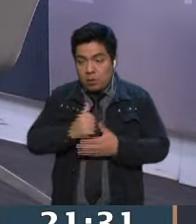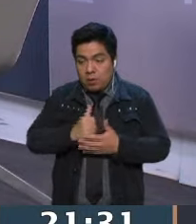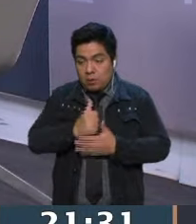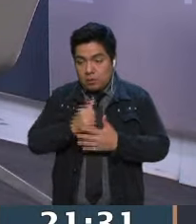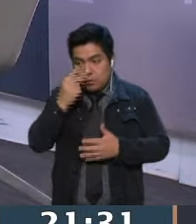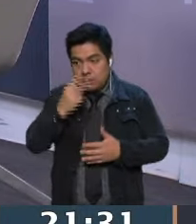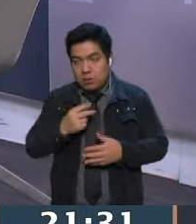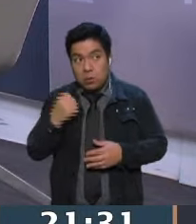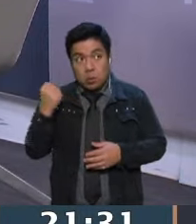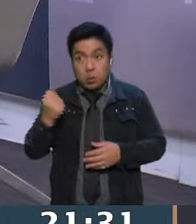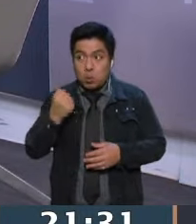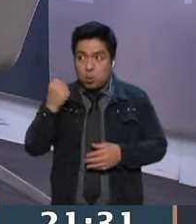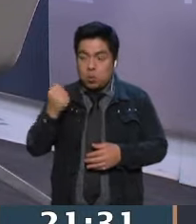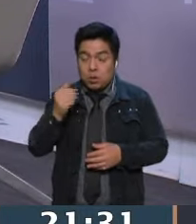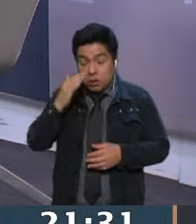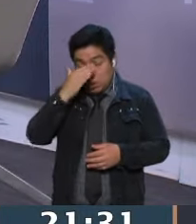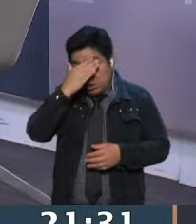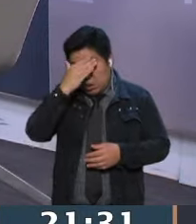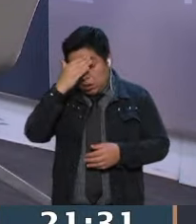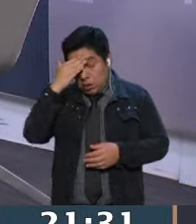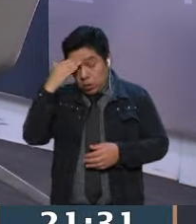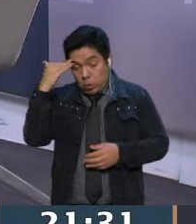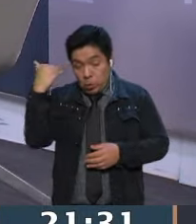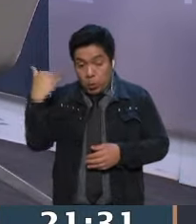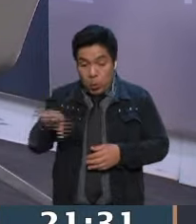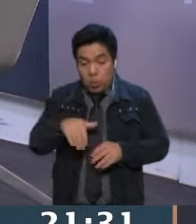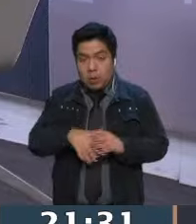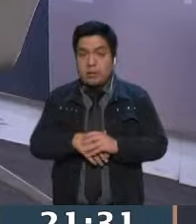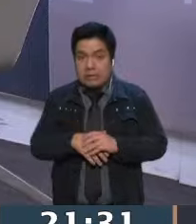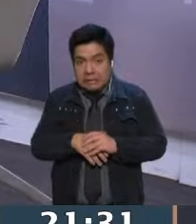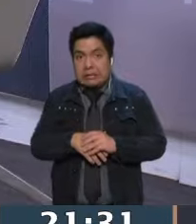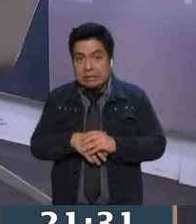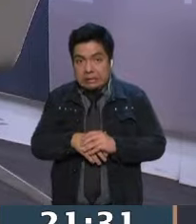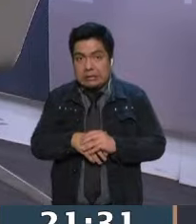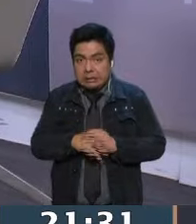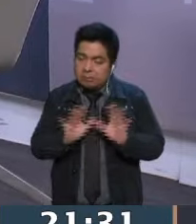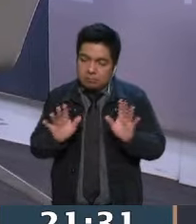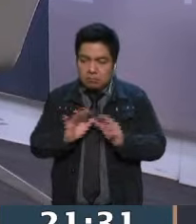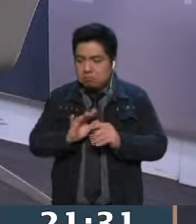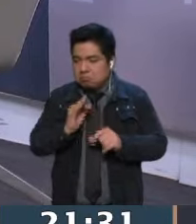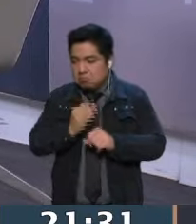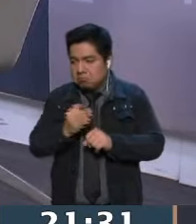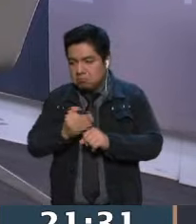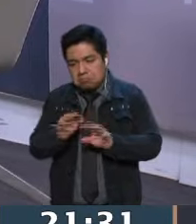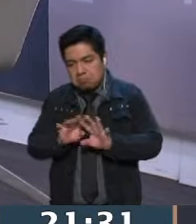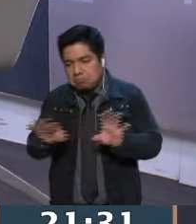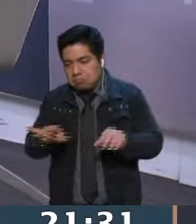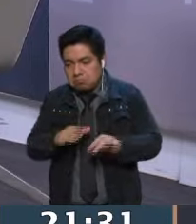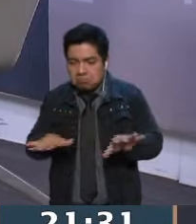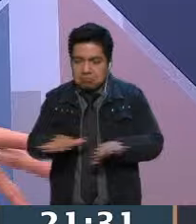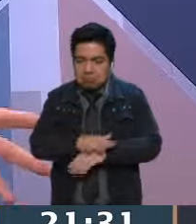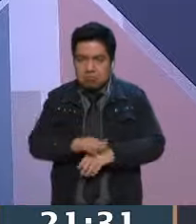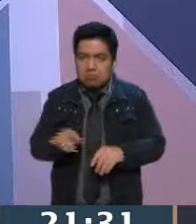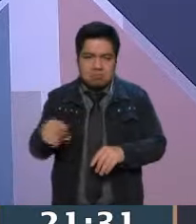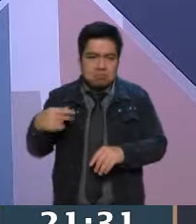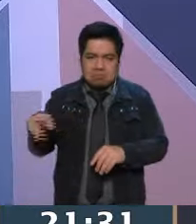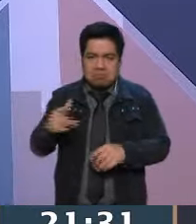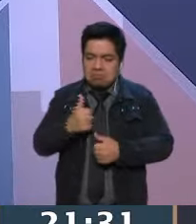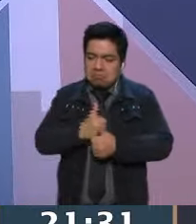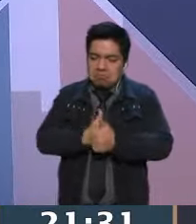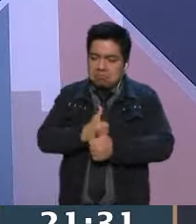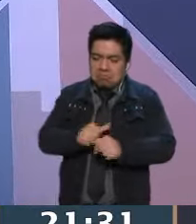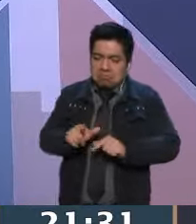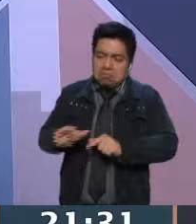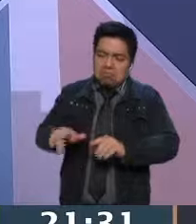afortunadamente, Fiu se retiró para algo donde, pues, obviamente tendrá su carrera que seguir, ¿no?